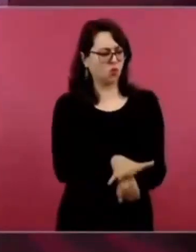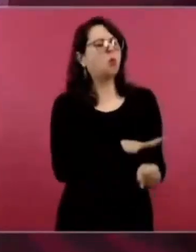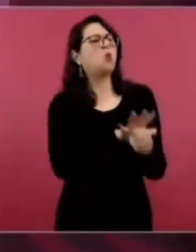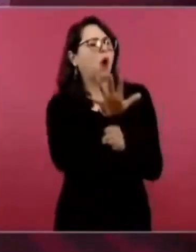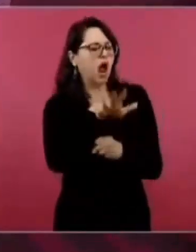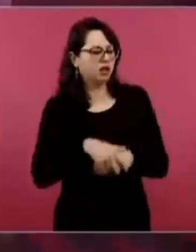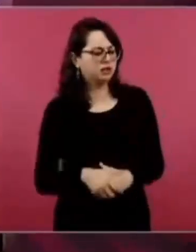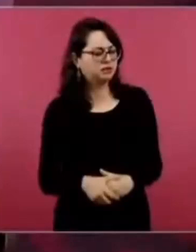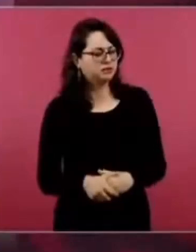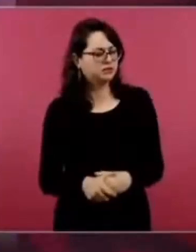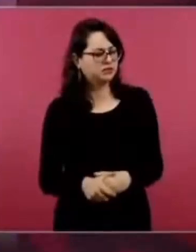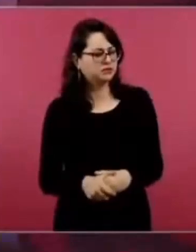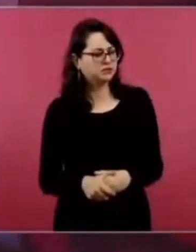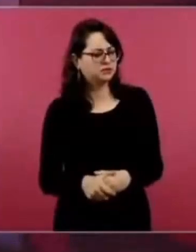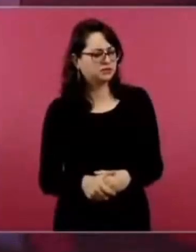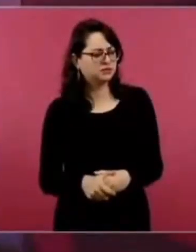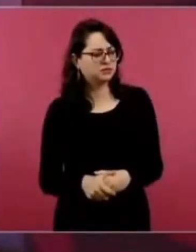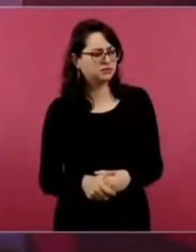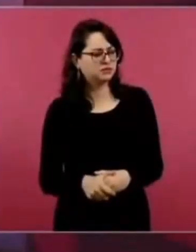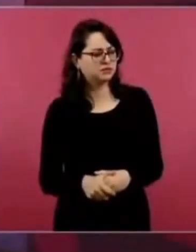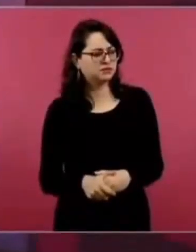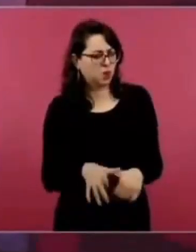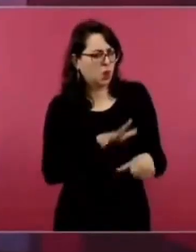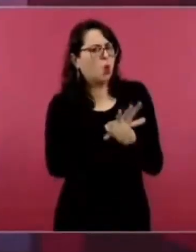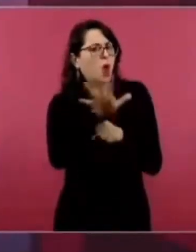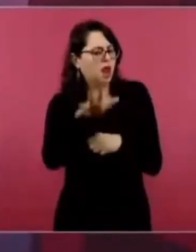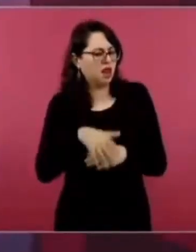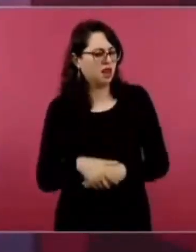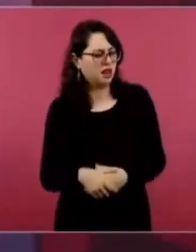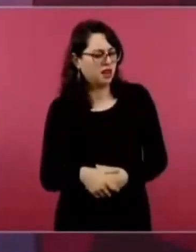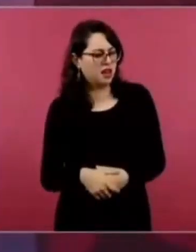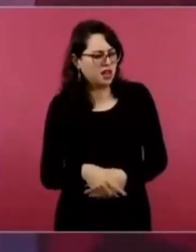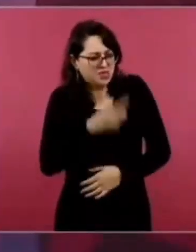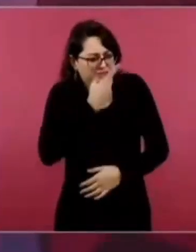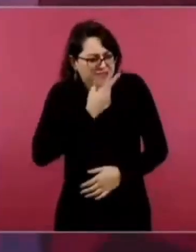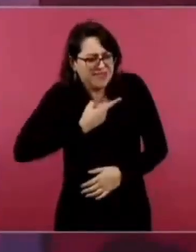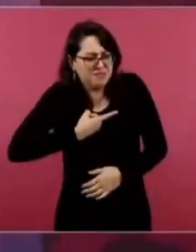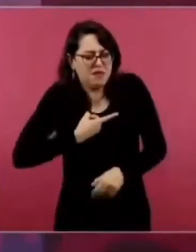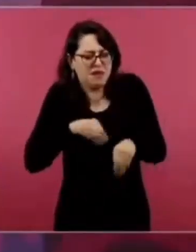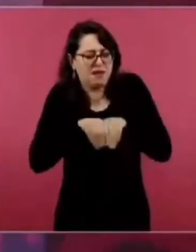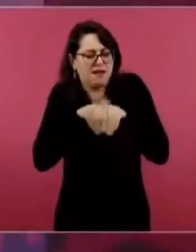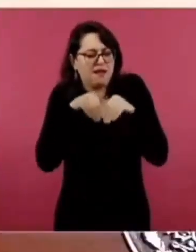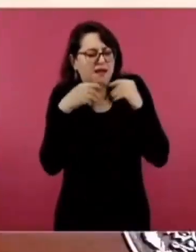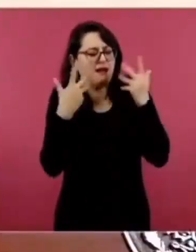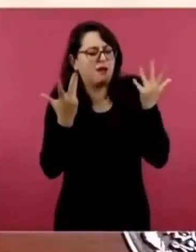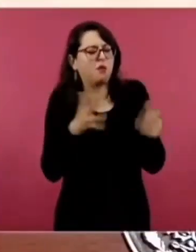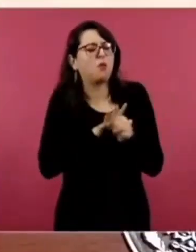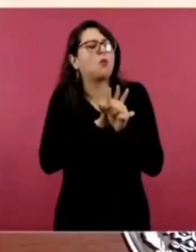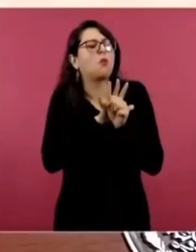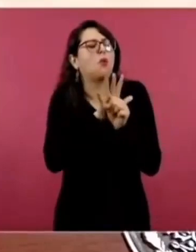¿En qué se está destruyendo el país? se destruyendo ¿En qué destruyendo